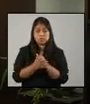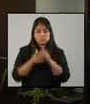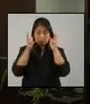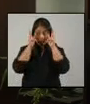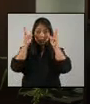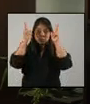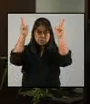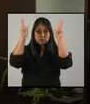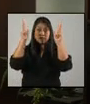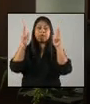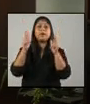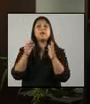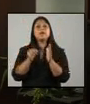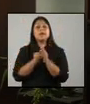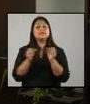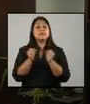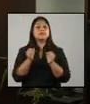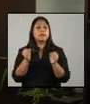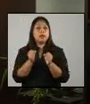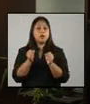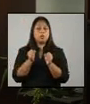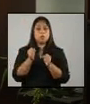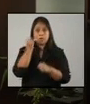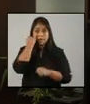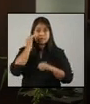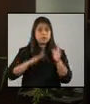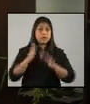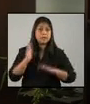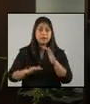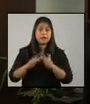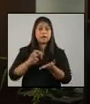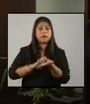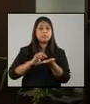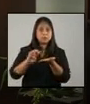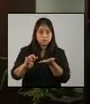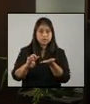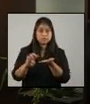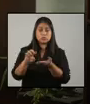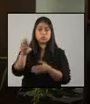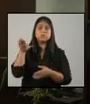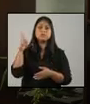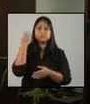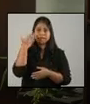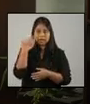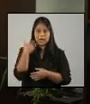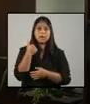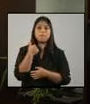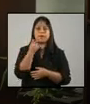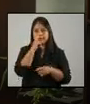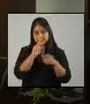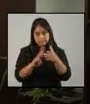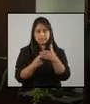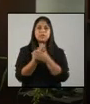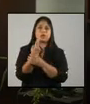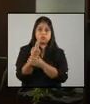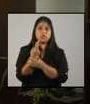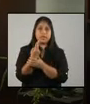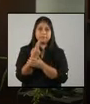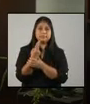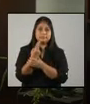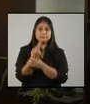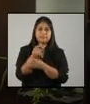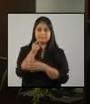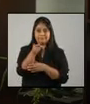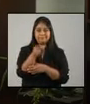Xuchitepeque, Quetzaltenango, Izabal, El Progreso, Zacapa y Santa Rosa. La